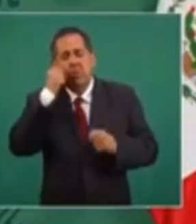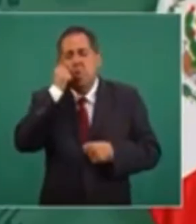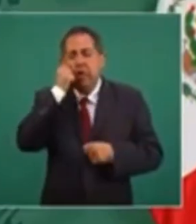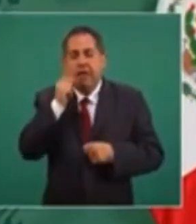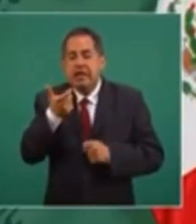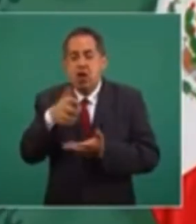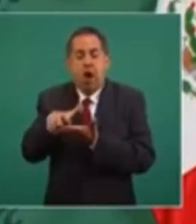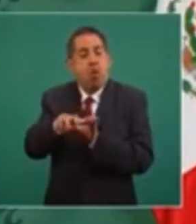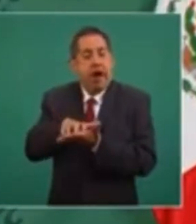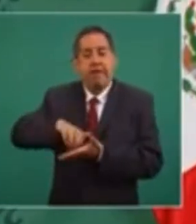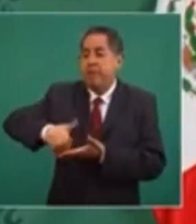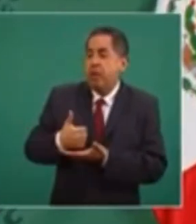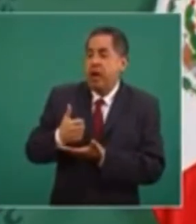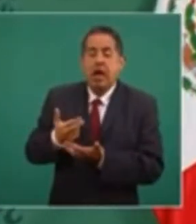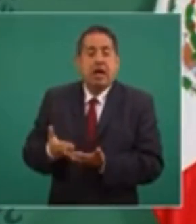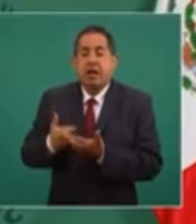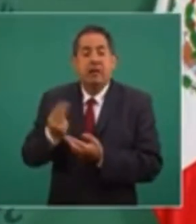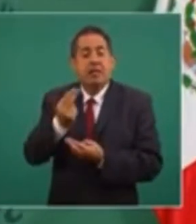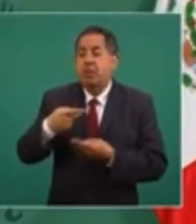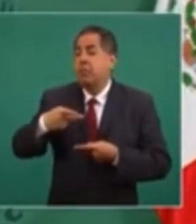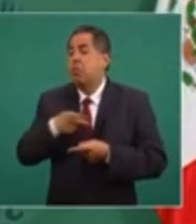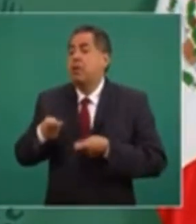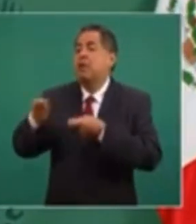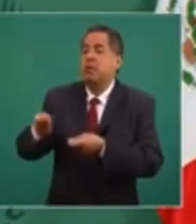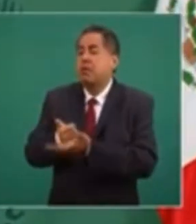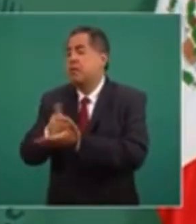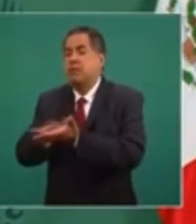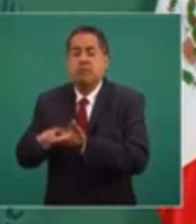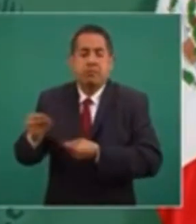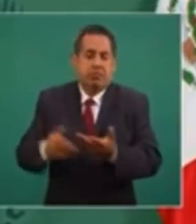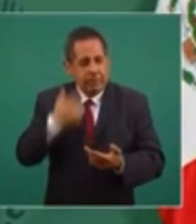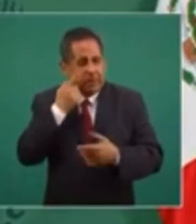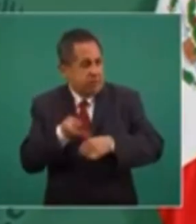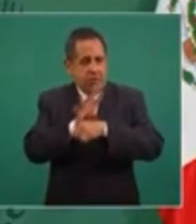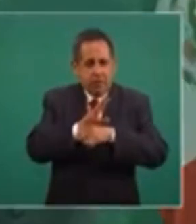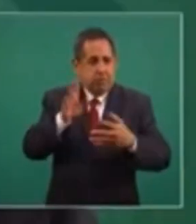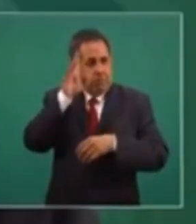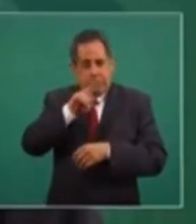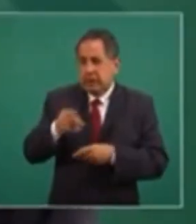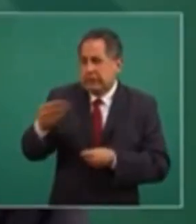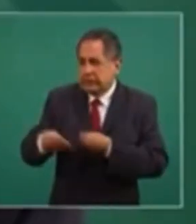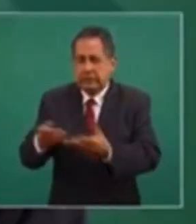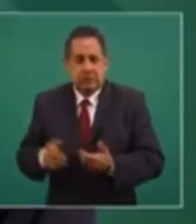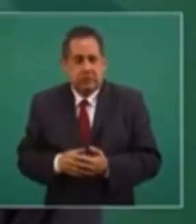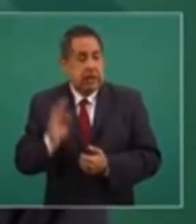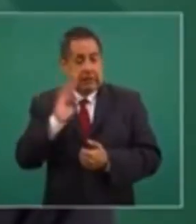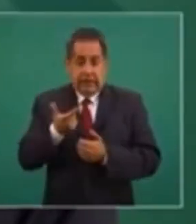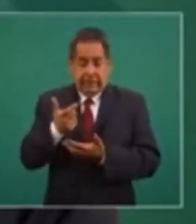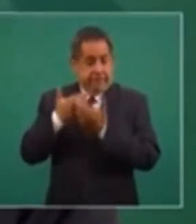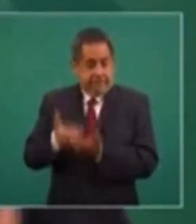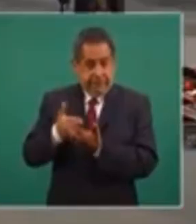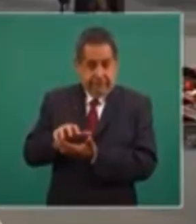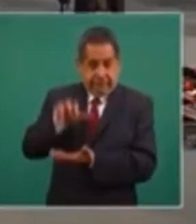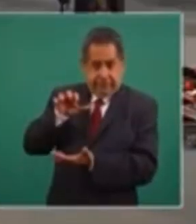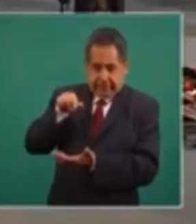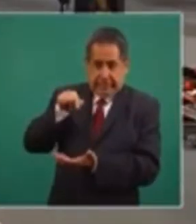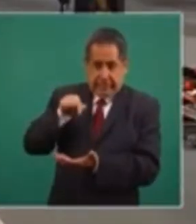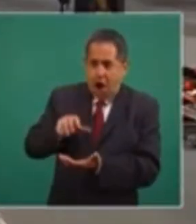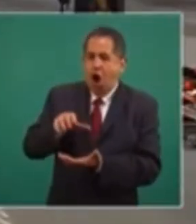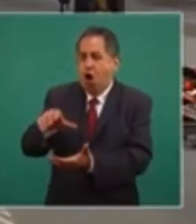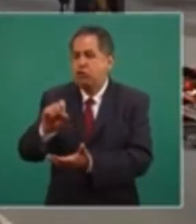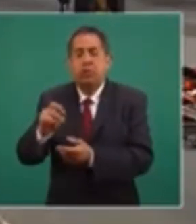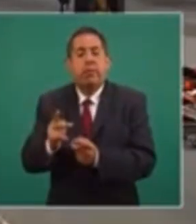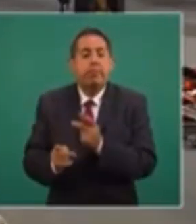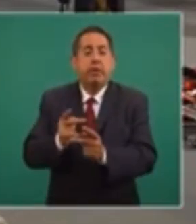porque necesitamos apoyar a la gente, a la gente pobre, a la gente necesitada. Ahora con la pandemia, si ahorramos, pues vamos a tener para darle